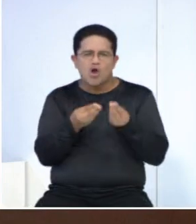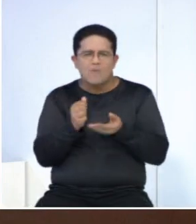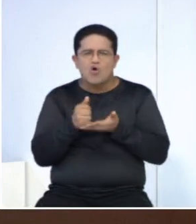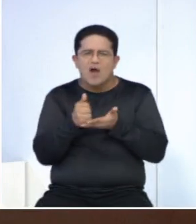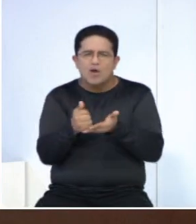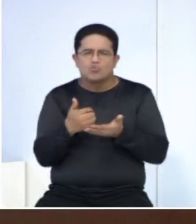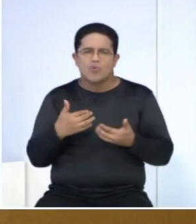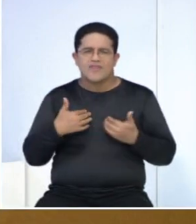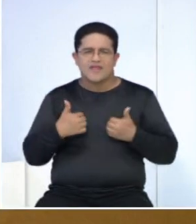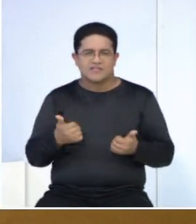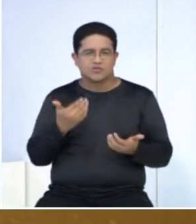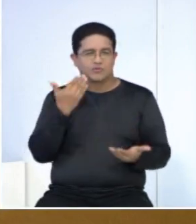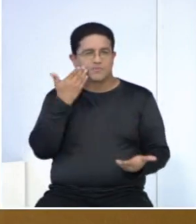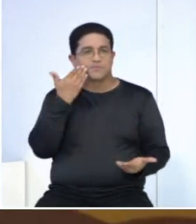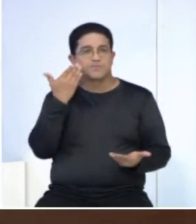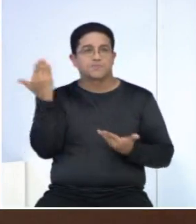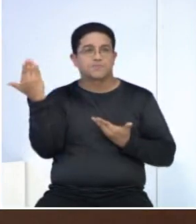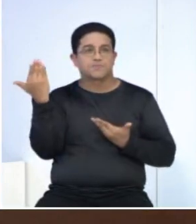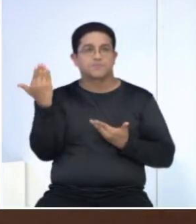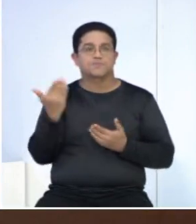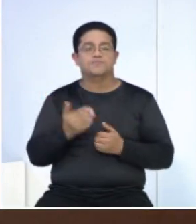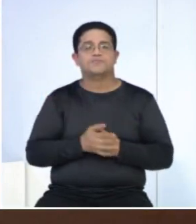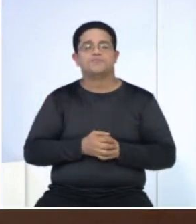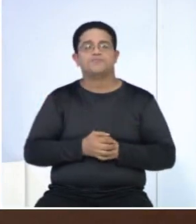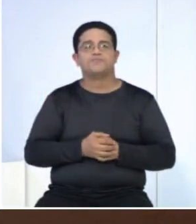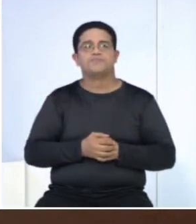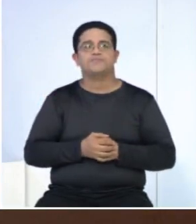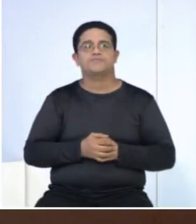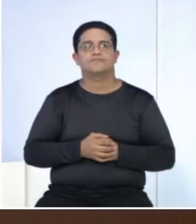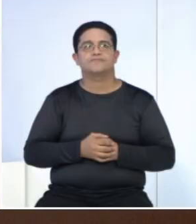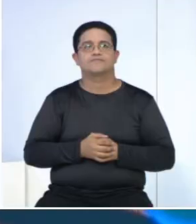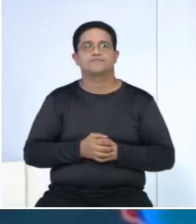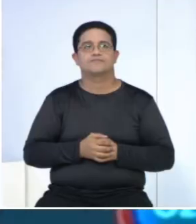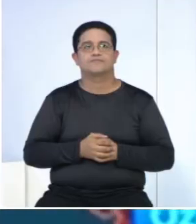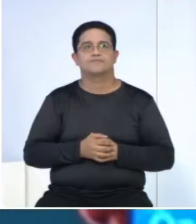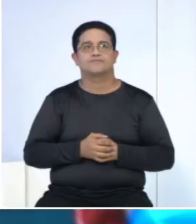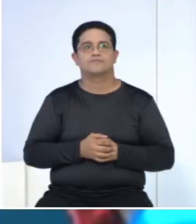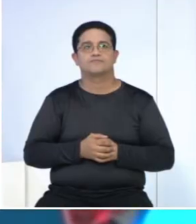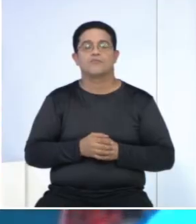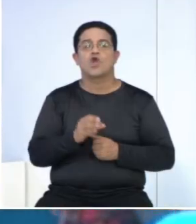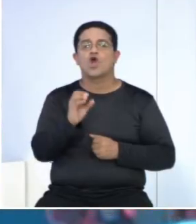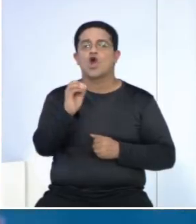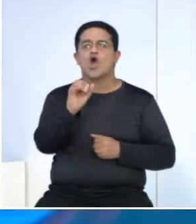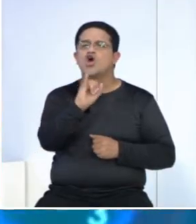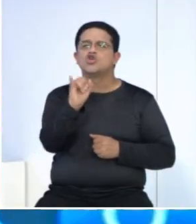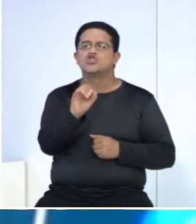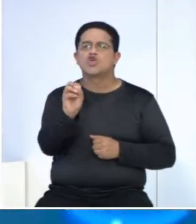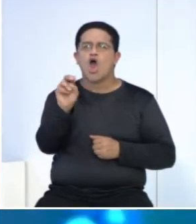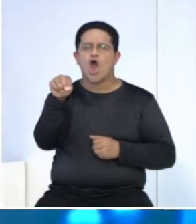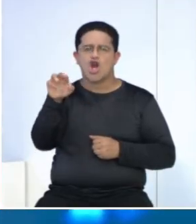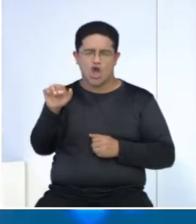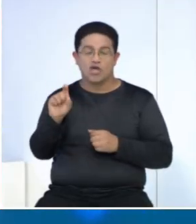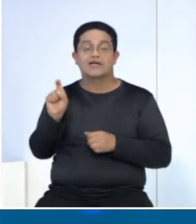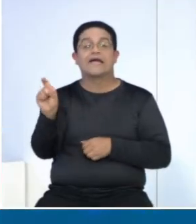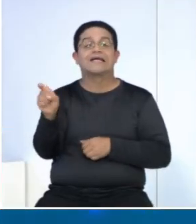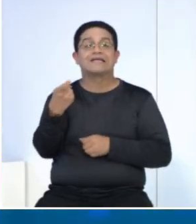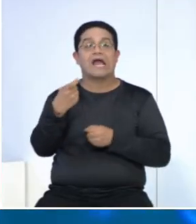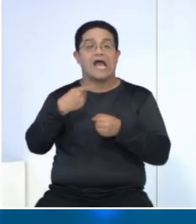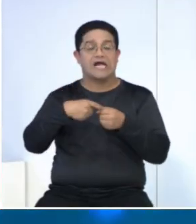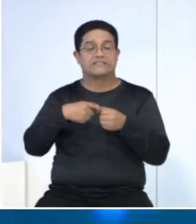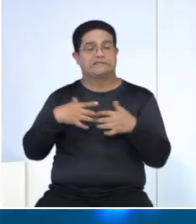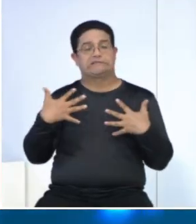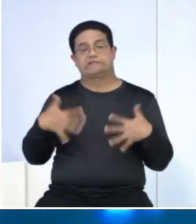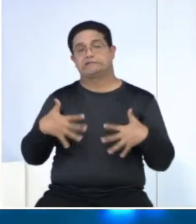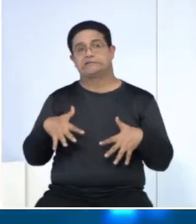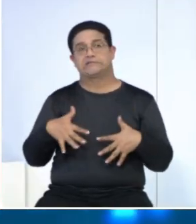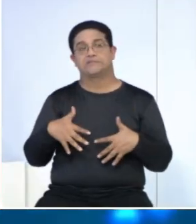a ver un adelanto de lo que será la entrevista del día de hoy. El ozono médico es un gas altamente reactivo,